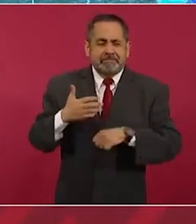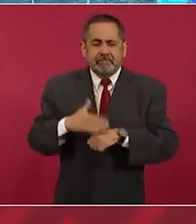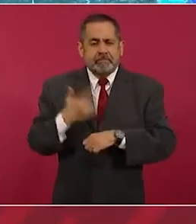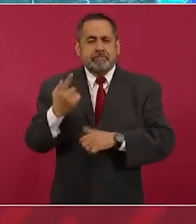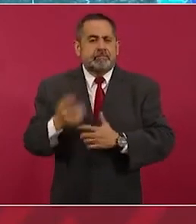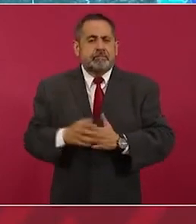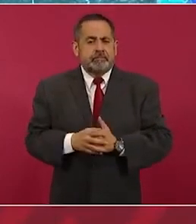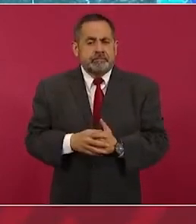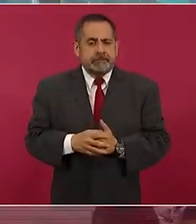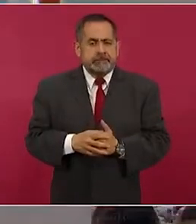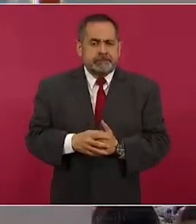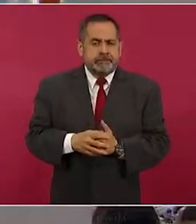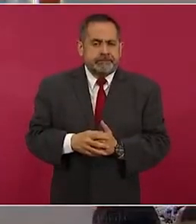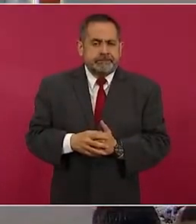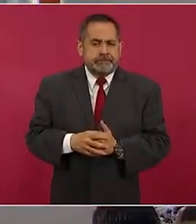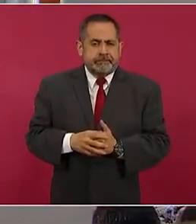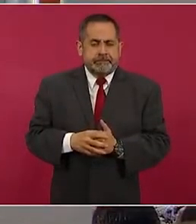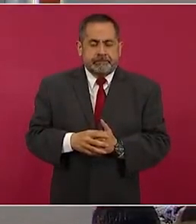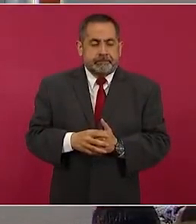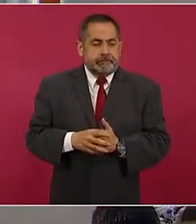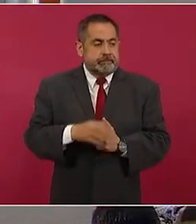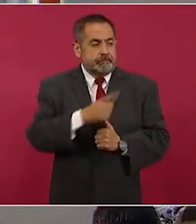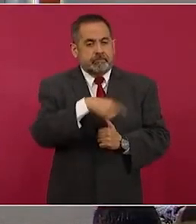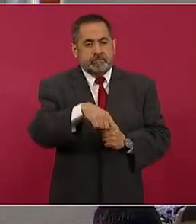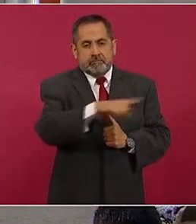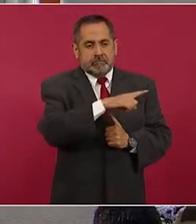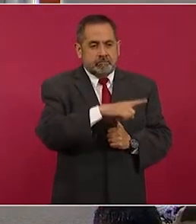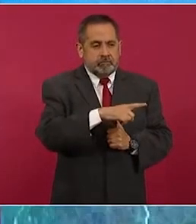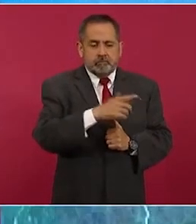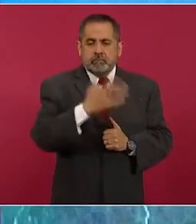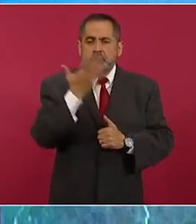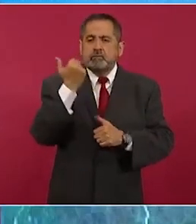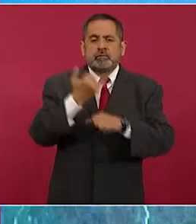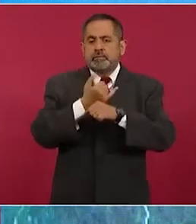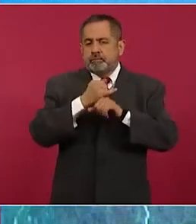Porque unos no tienen la información,